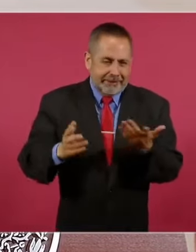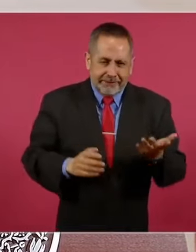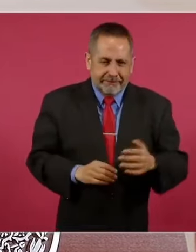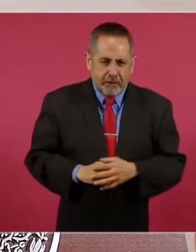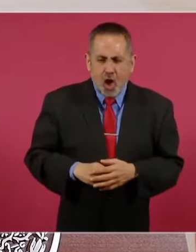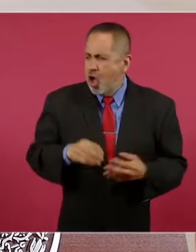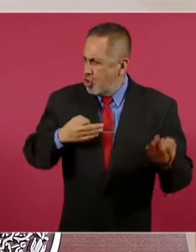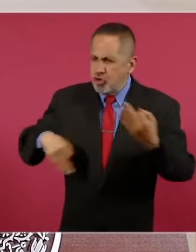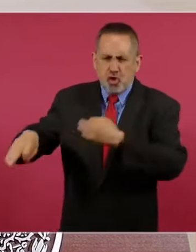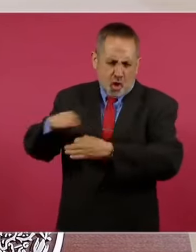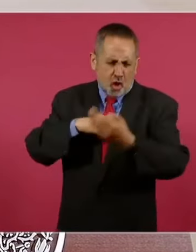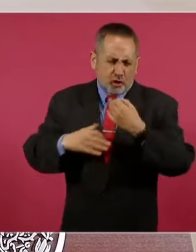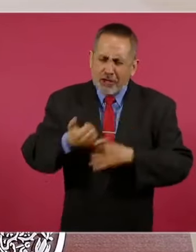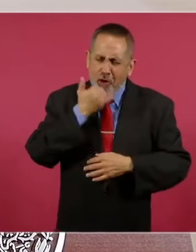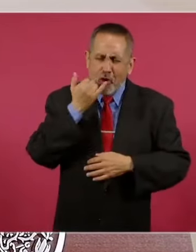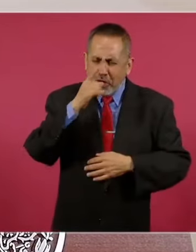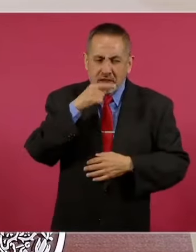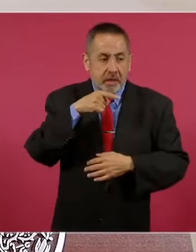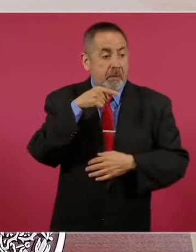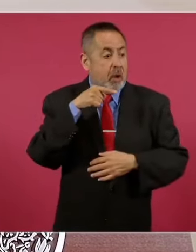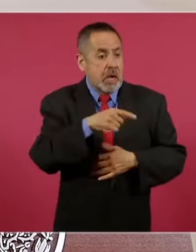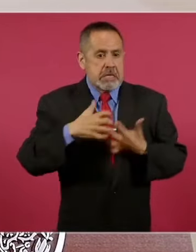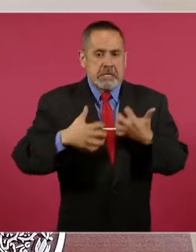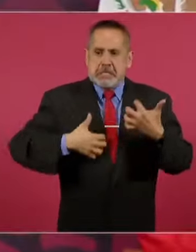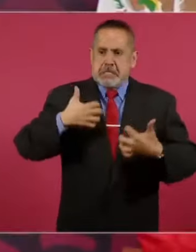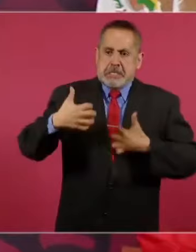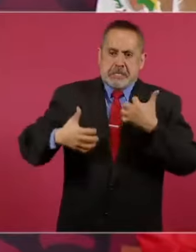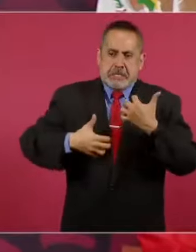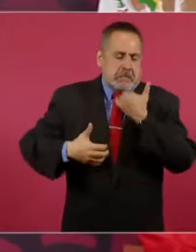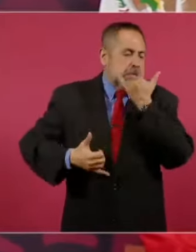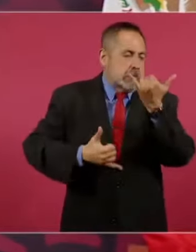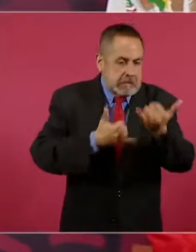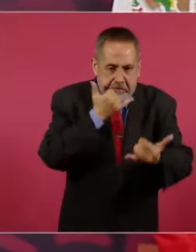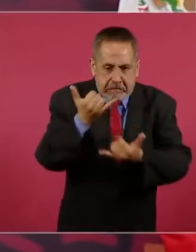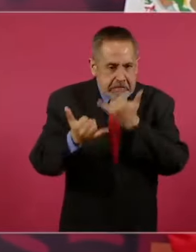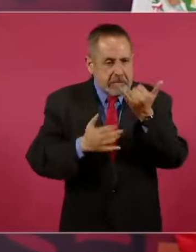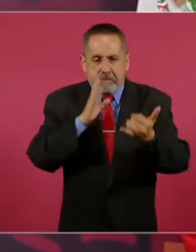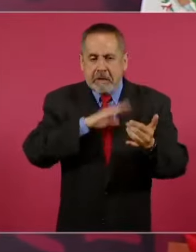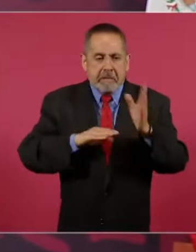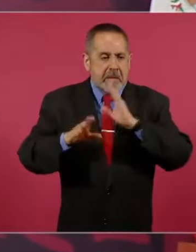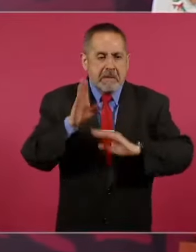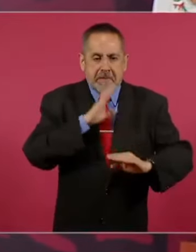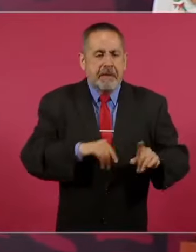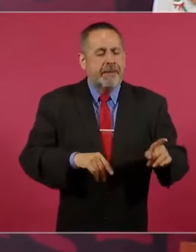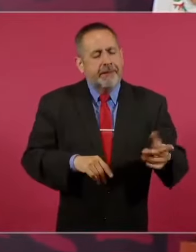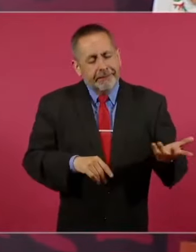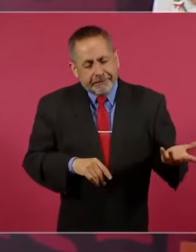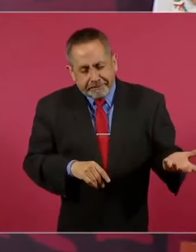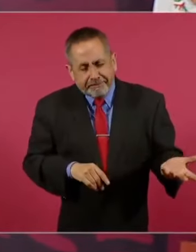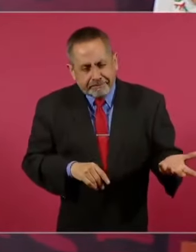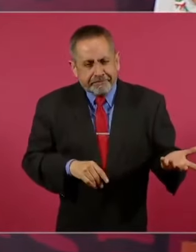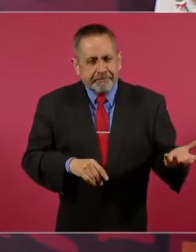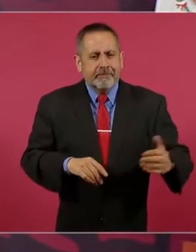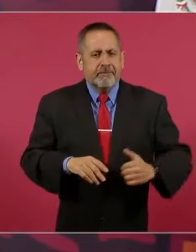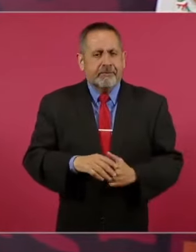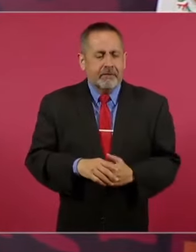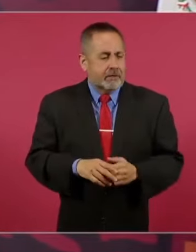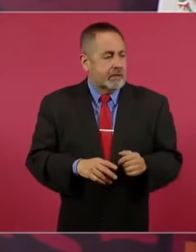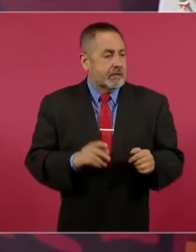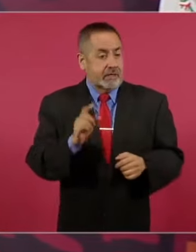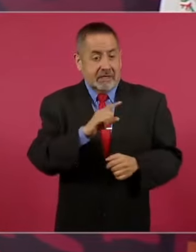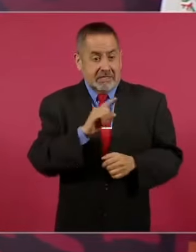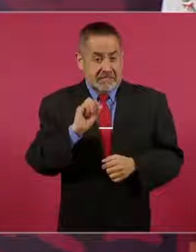todos cometemos errores. Pero cuando estamos